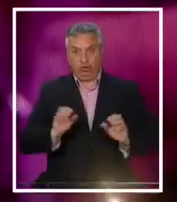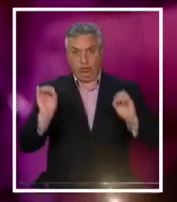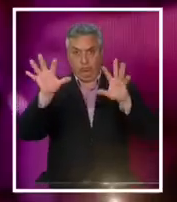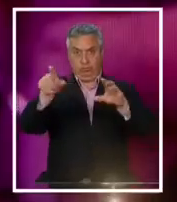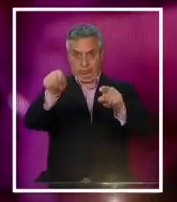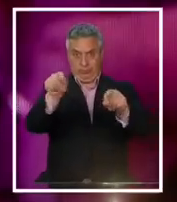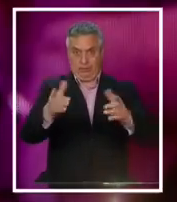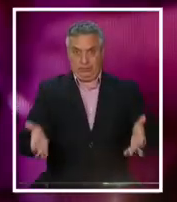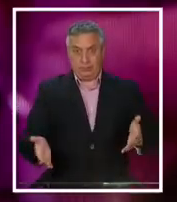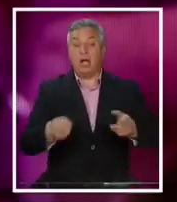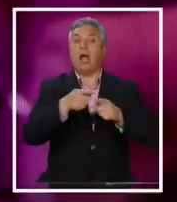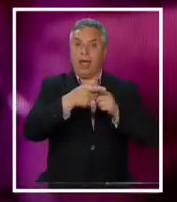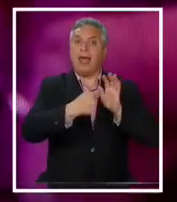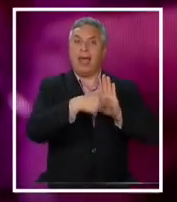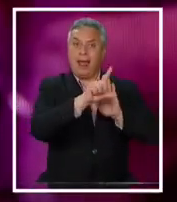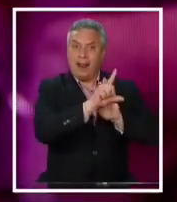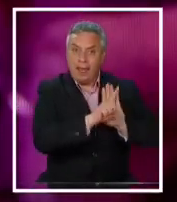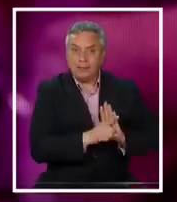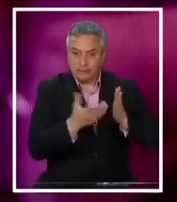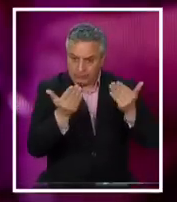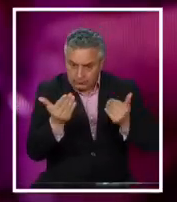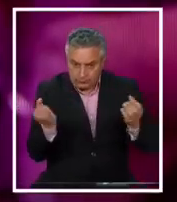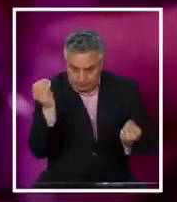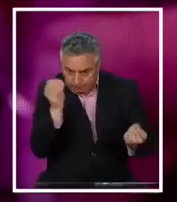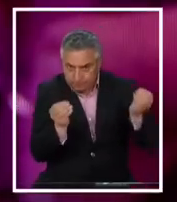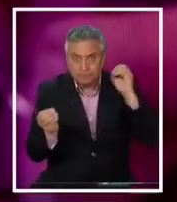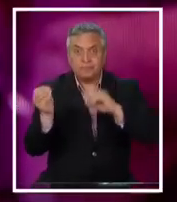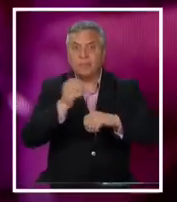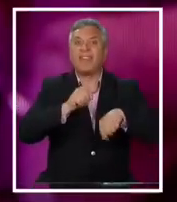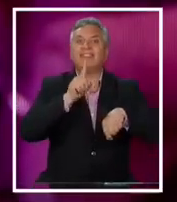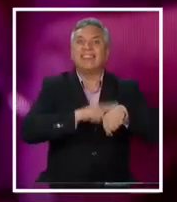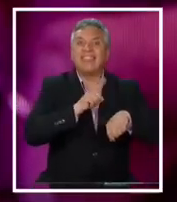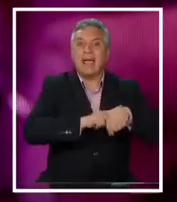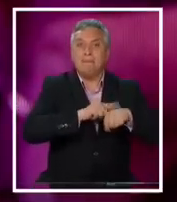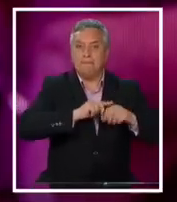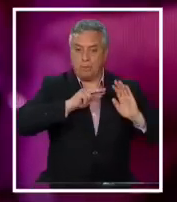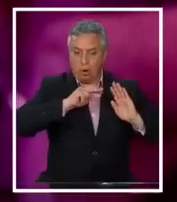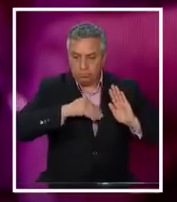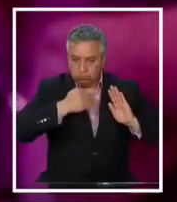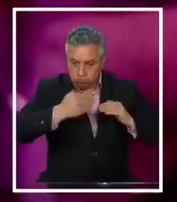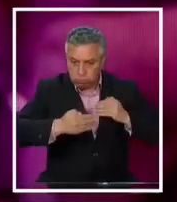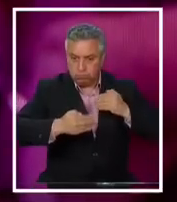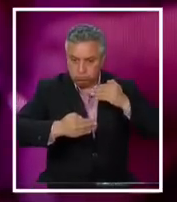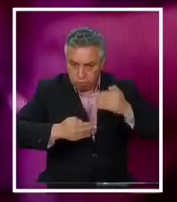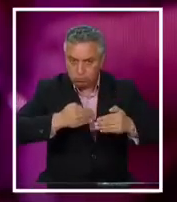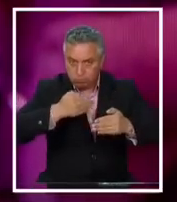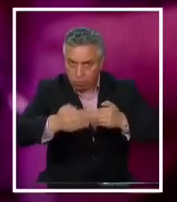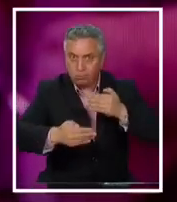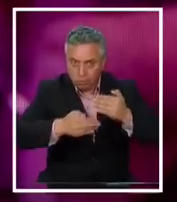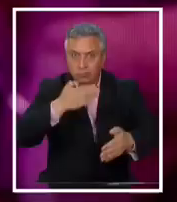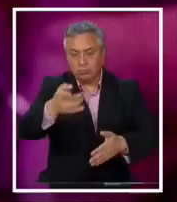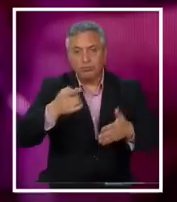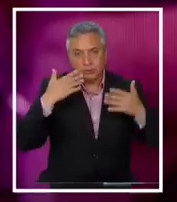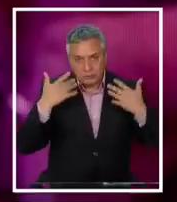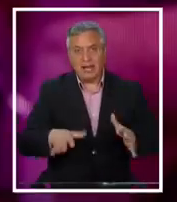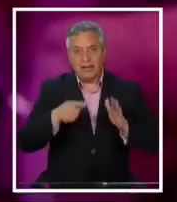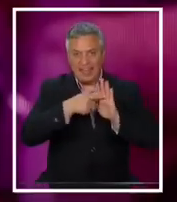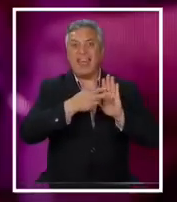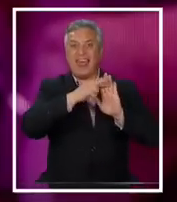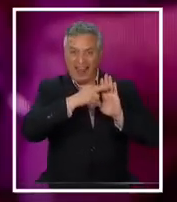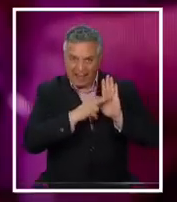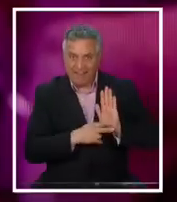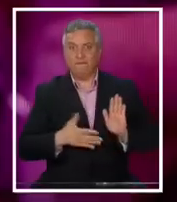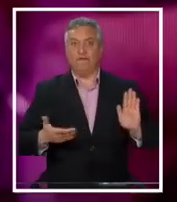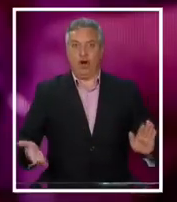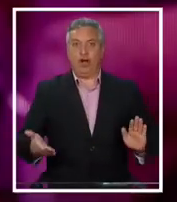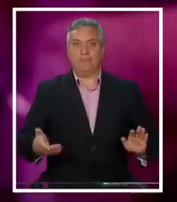donde se van a implementar las leyes que se requieran con la gradualidad que se requiere y que ha impuesto la propia constitución y las reformas. Paulina, lo que